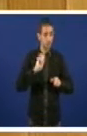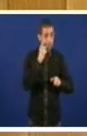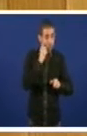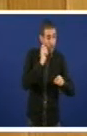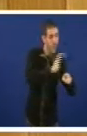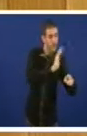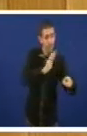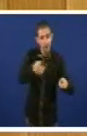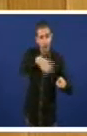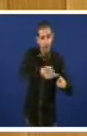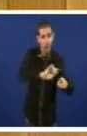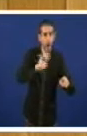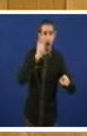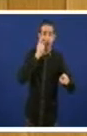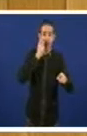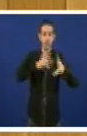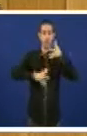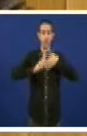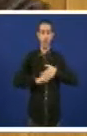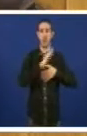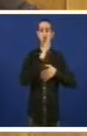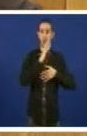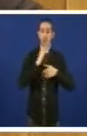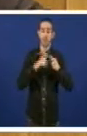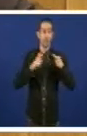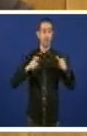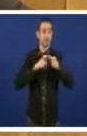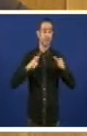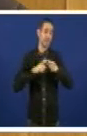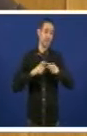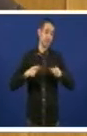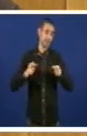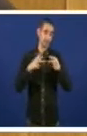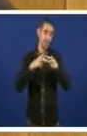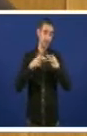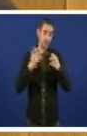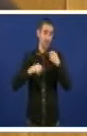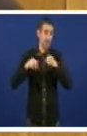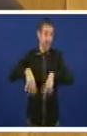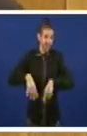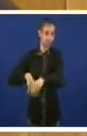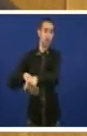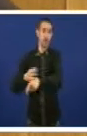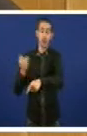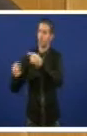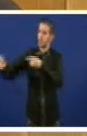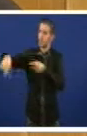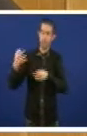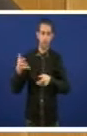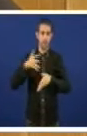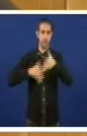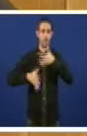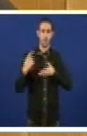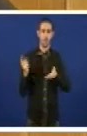Así sucedeu coa desactivación das tarxetas sanitarias que tiberon que retroceder despois de que